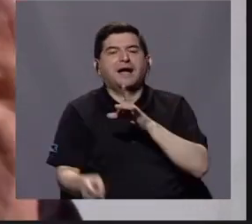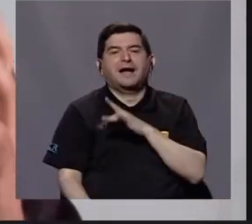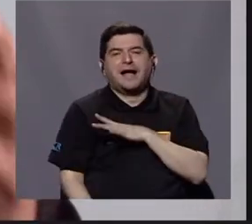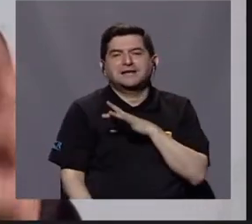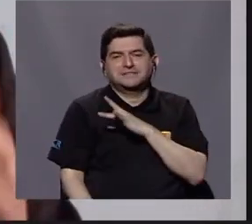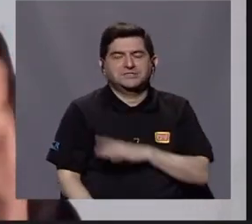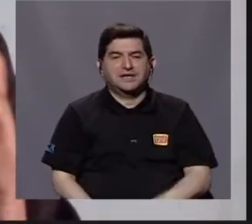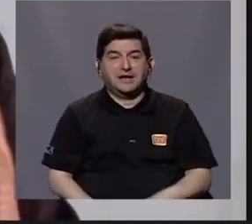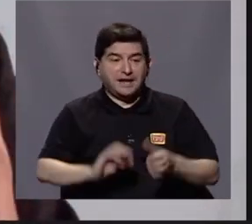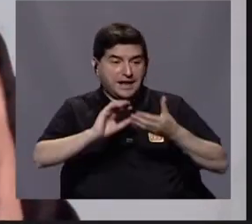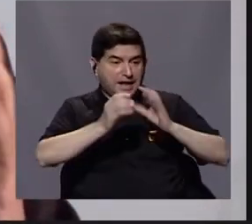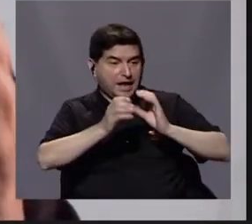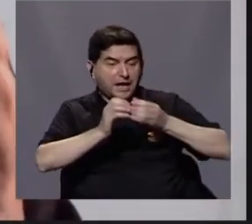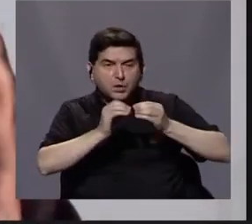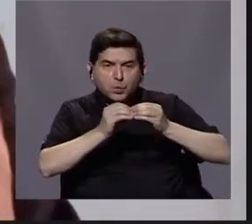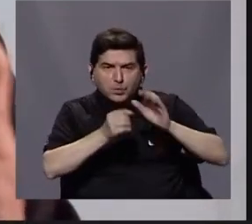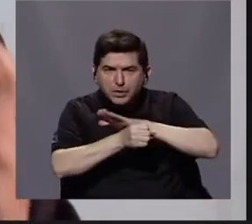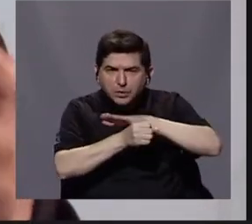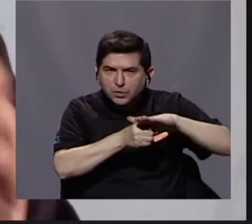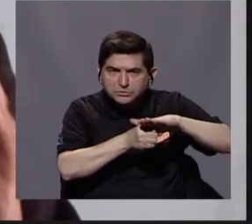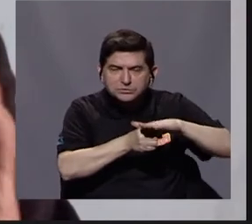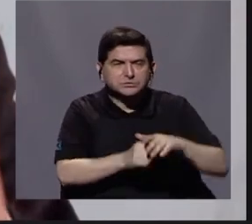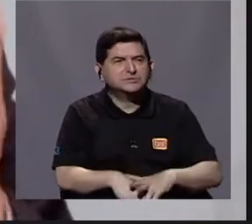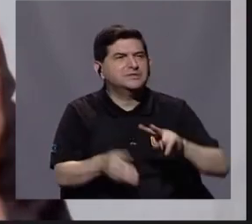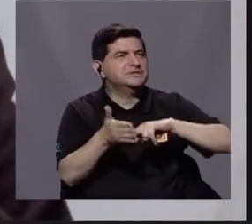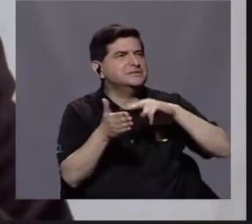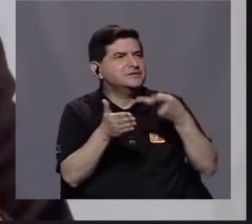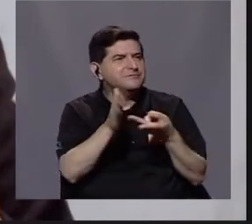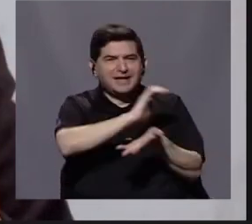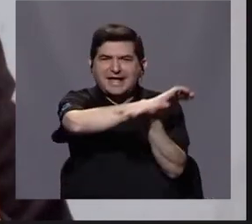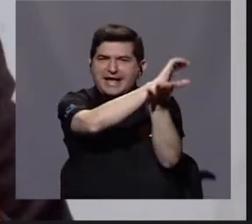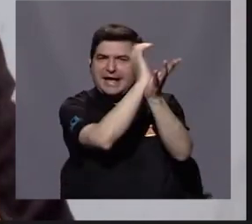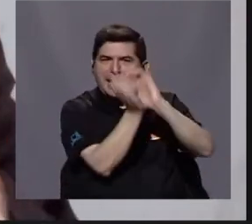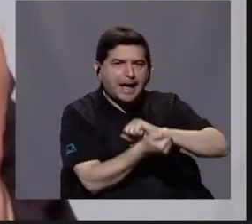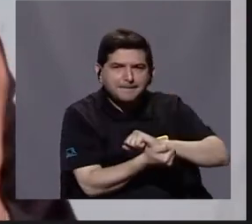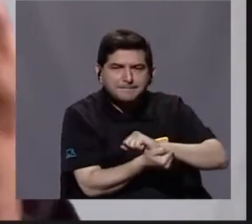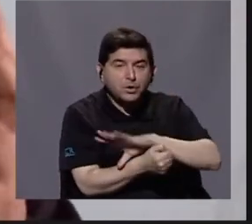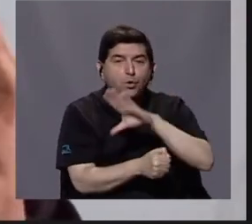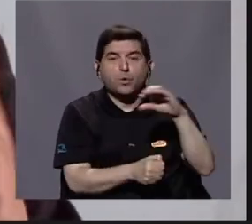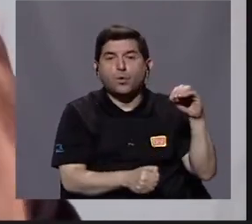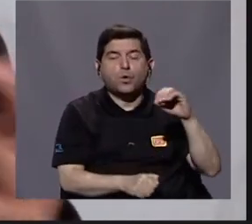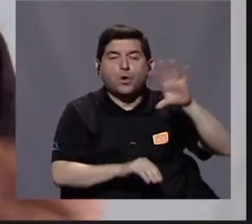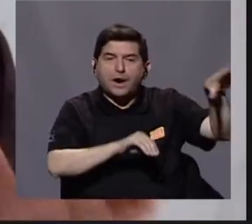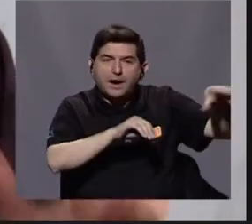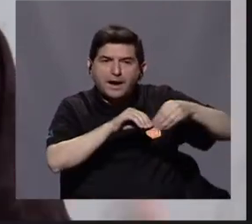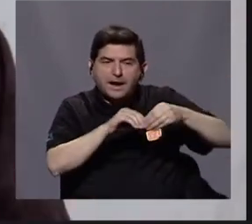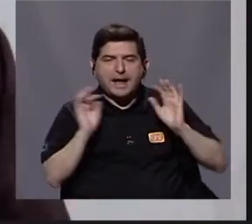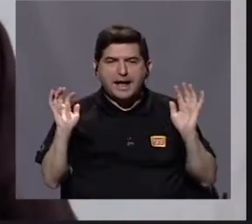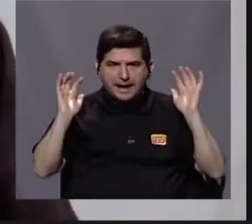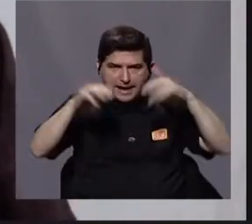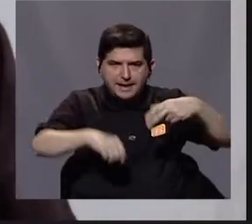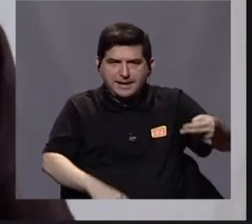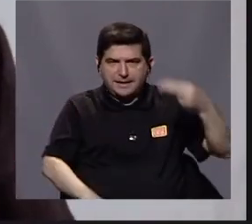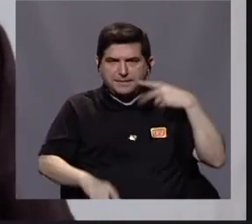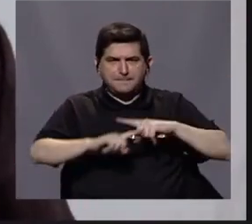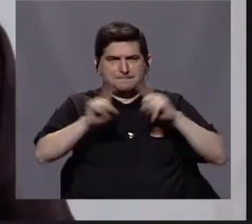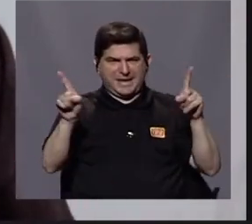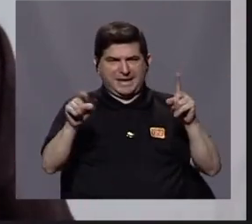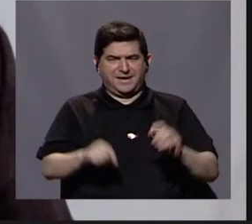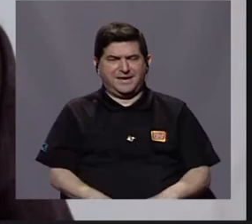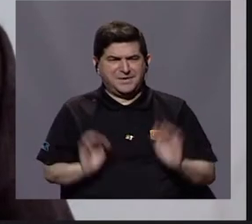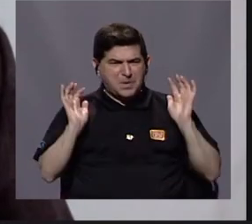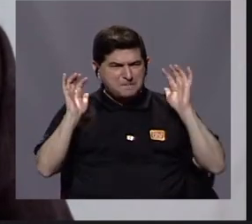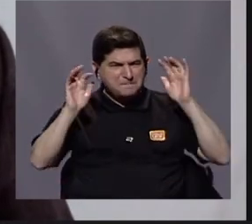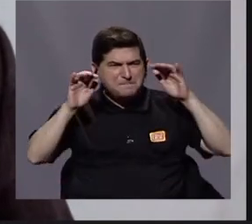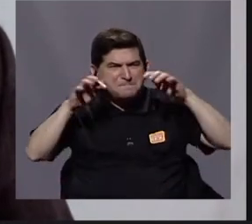que en números absolutos genera un cambio o un agregado en esa migración histórica. Pero esa migración